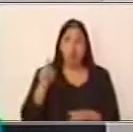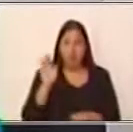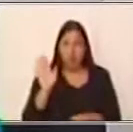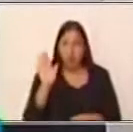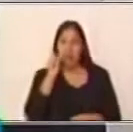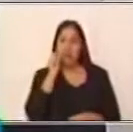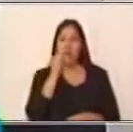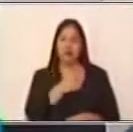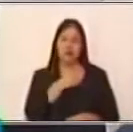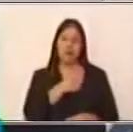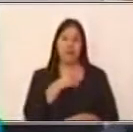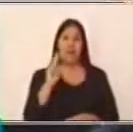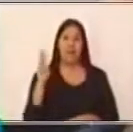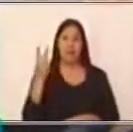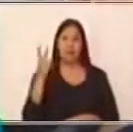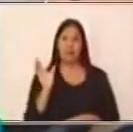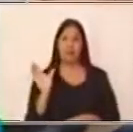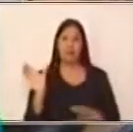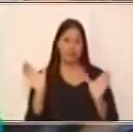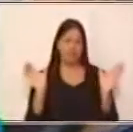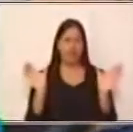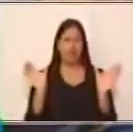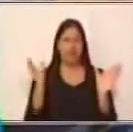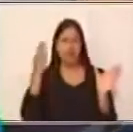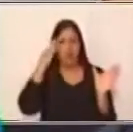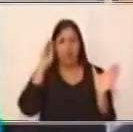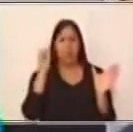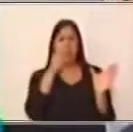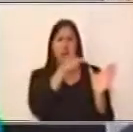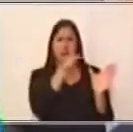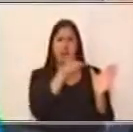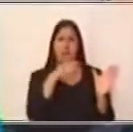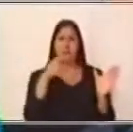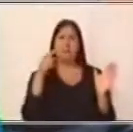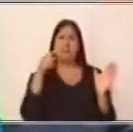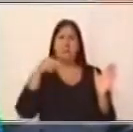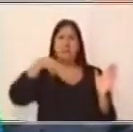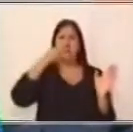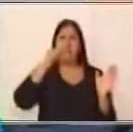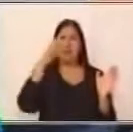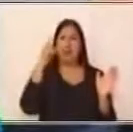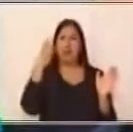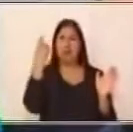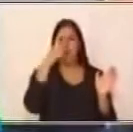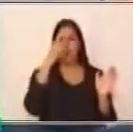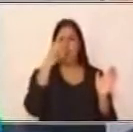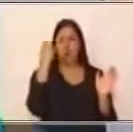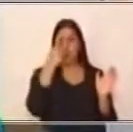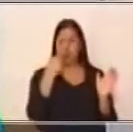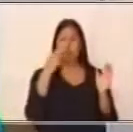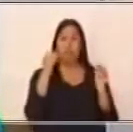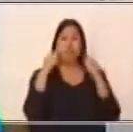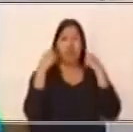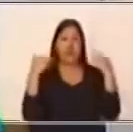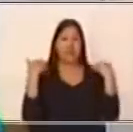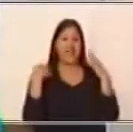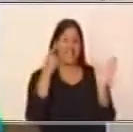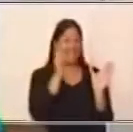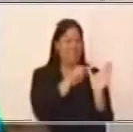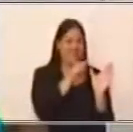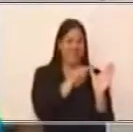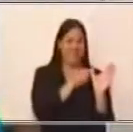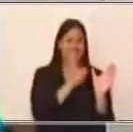¿Sí? ¿Por qué Marcos es muy divertido? Es la oración principal, porque si quitamos esa oración y dejamos solo la